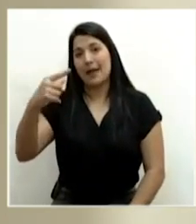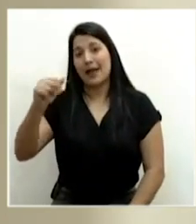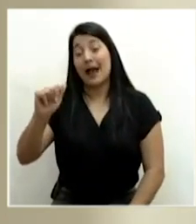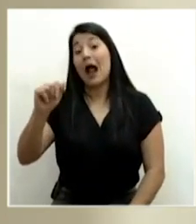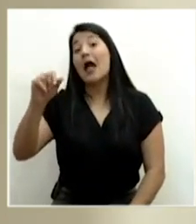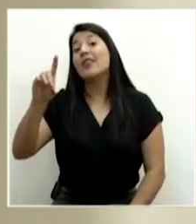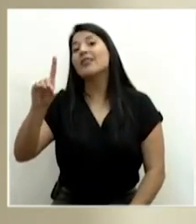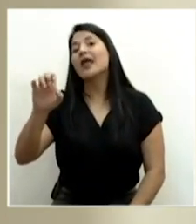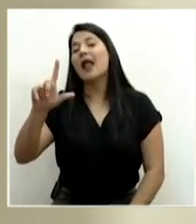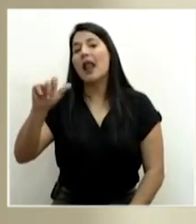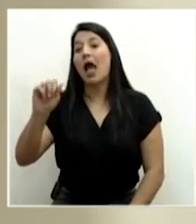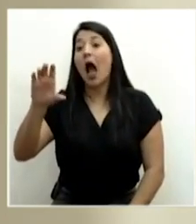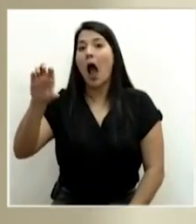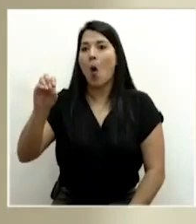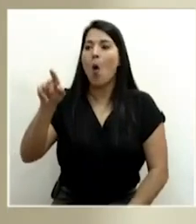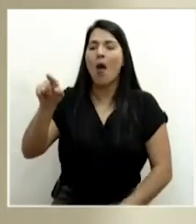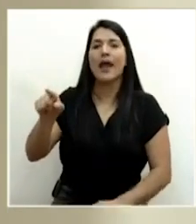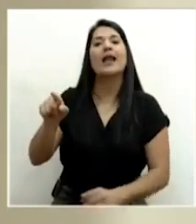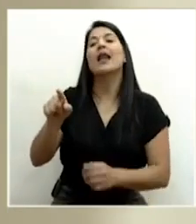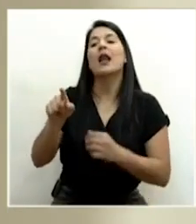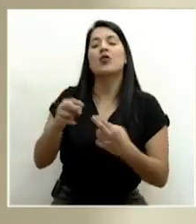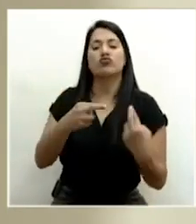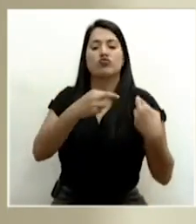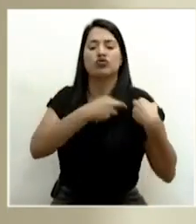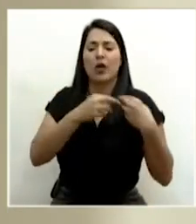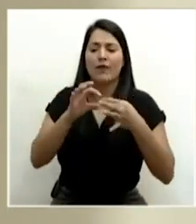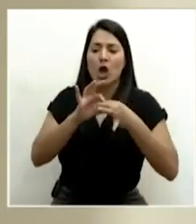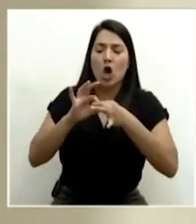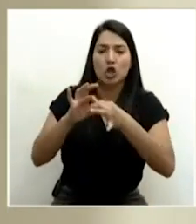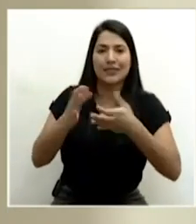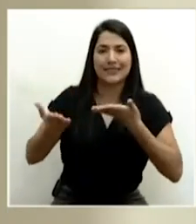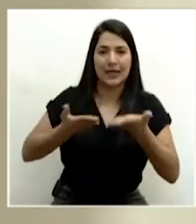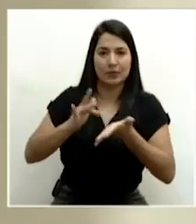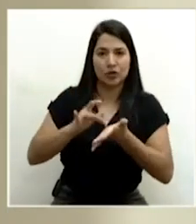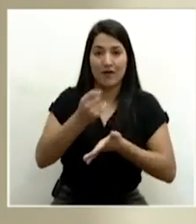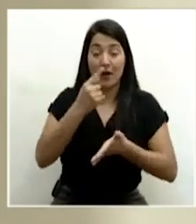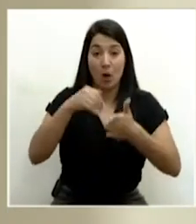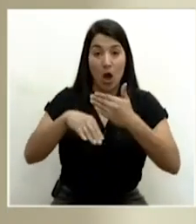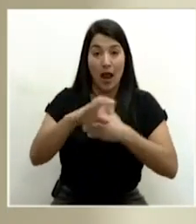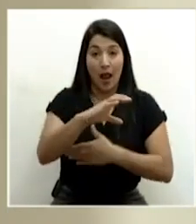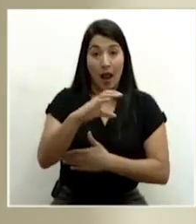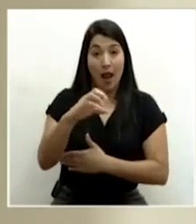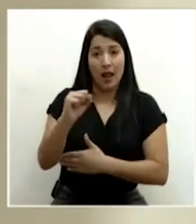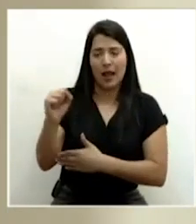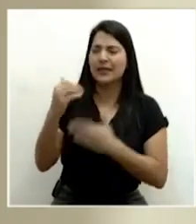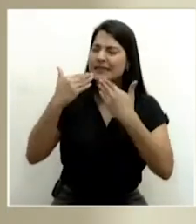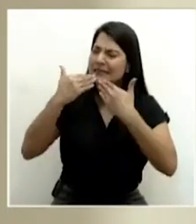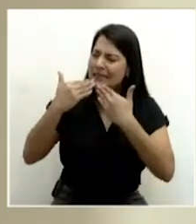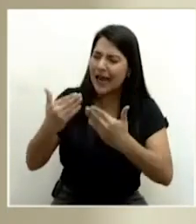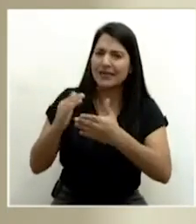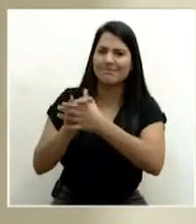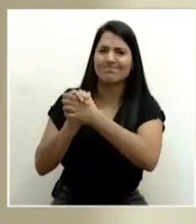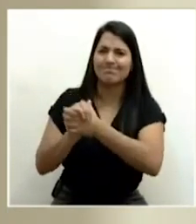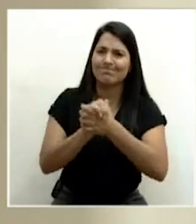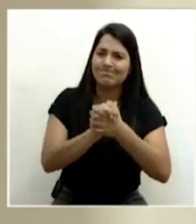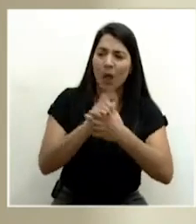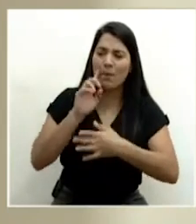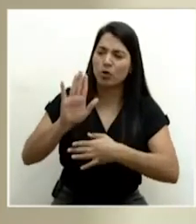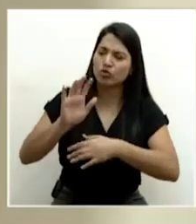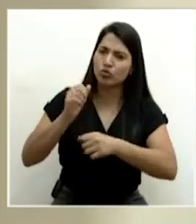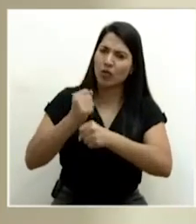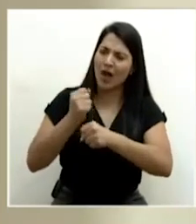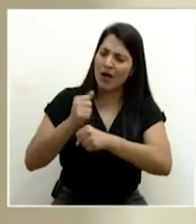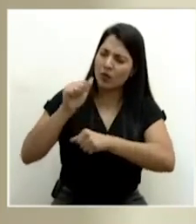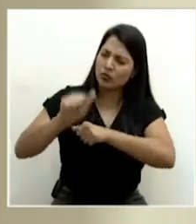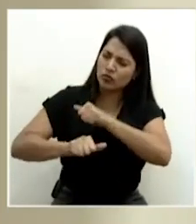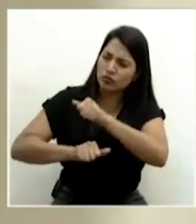Caja. Quiero felicitarlo y agradecerle por todo ese empeño en mantener seguro a esta